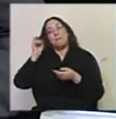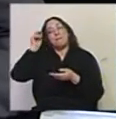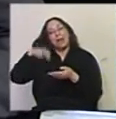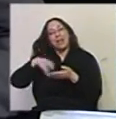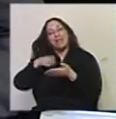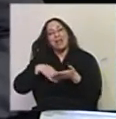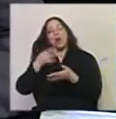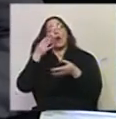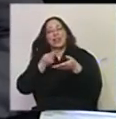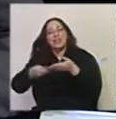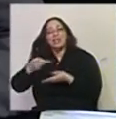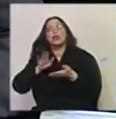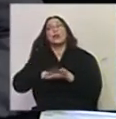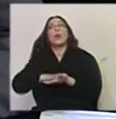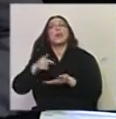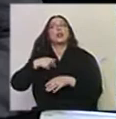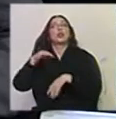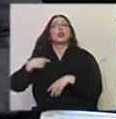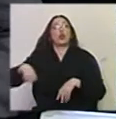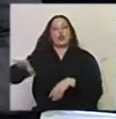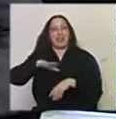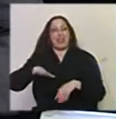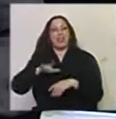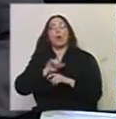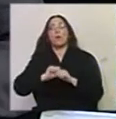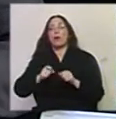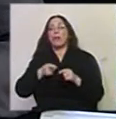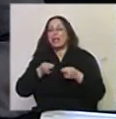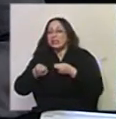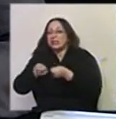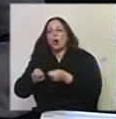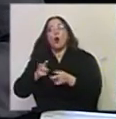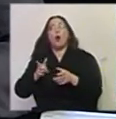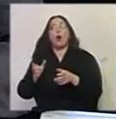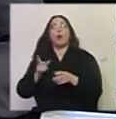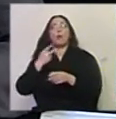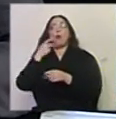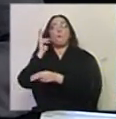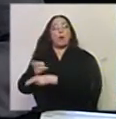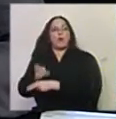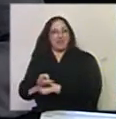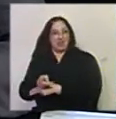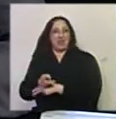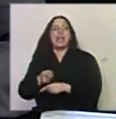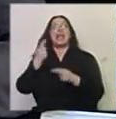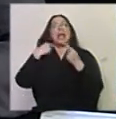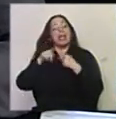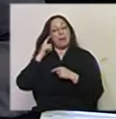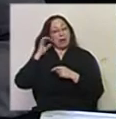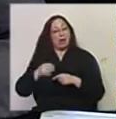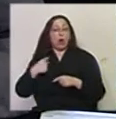una opinión sobre nuestra sociedad. Eso no lo podés de ninguna manera conducir, inducir, maniatar. Y en ese aspecto creo que